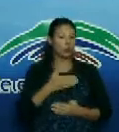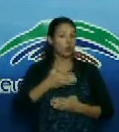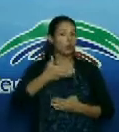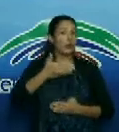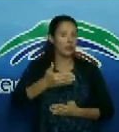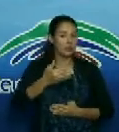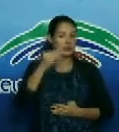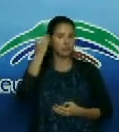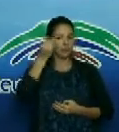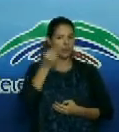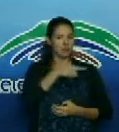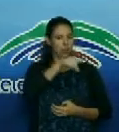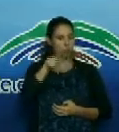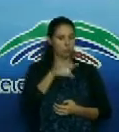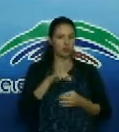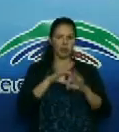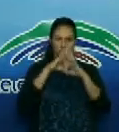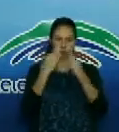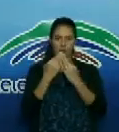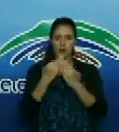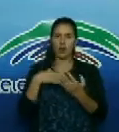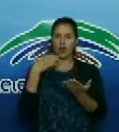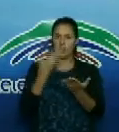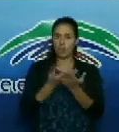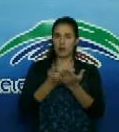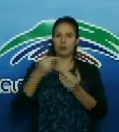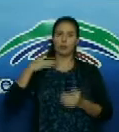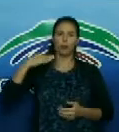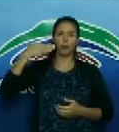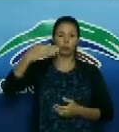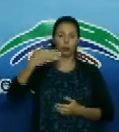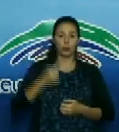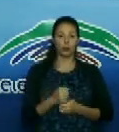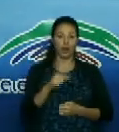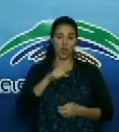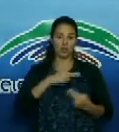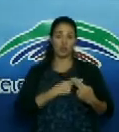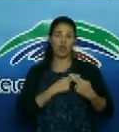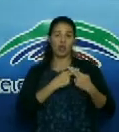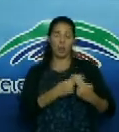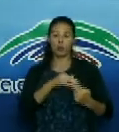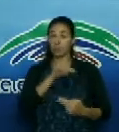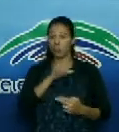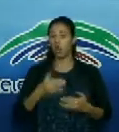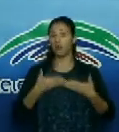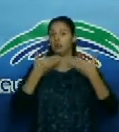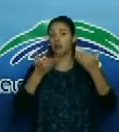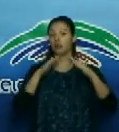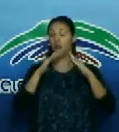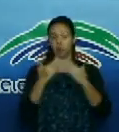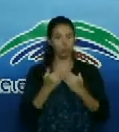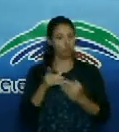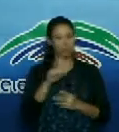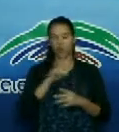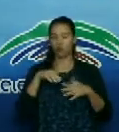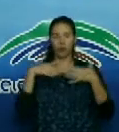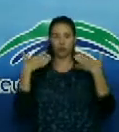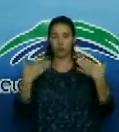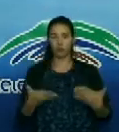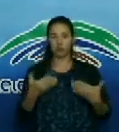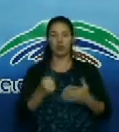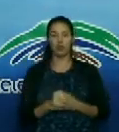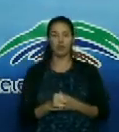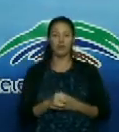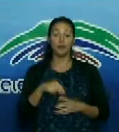suyos en la promesa de un futuro son héroes dando lo mejor de sí pero no es suficiente desde los